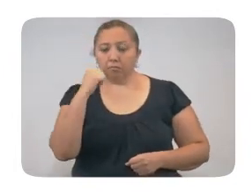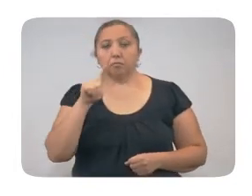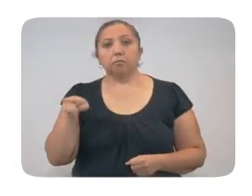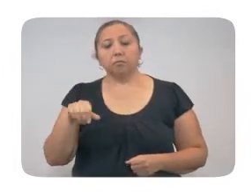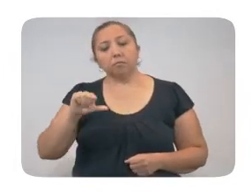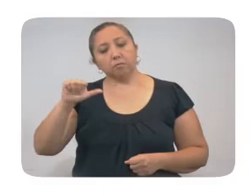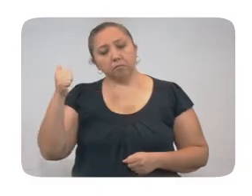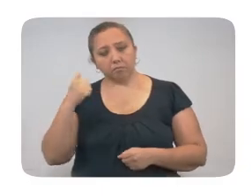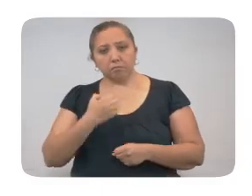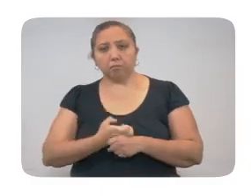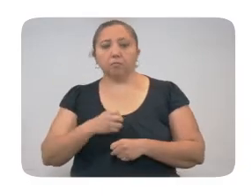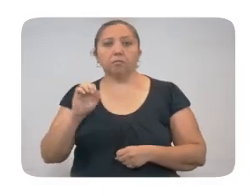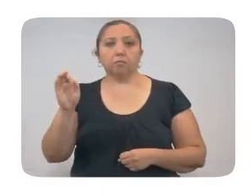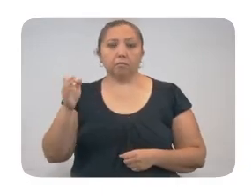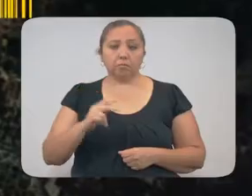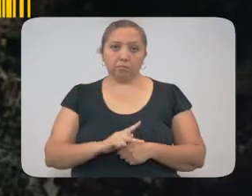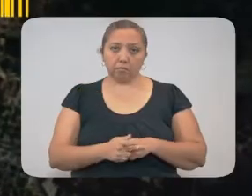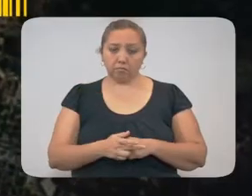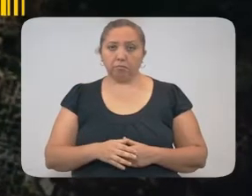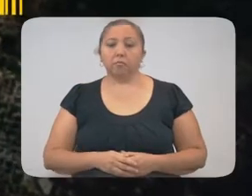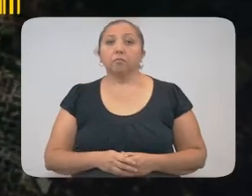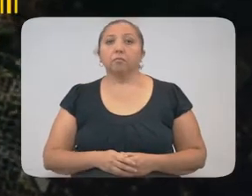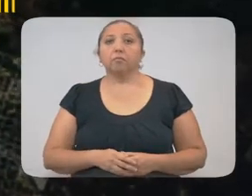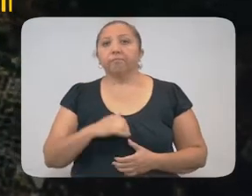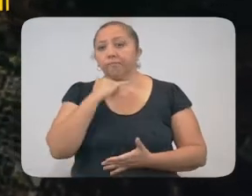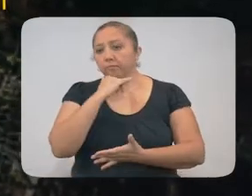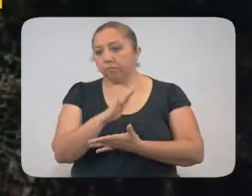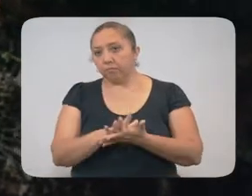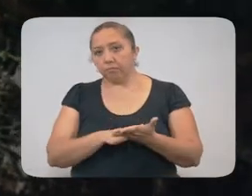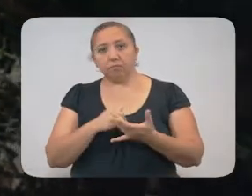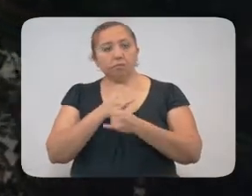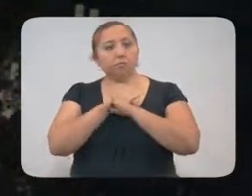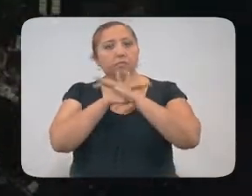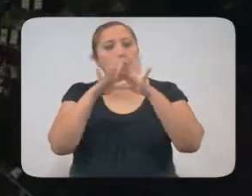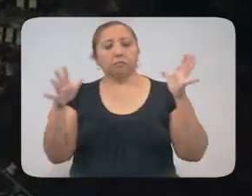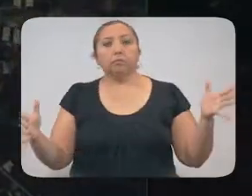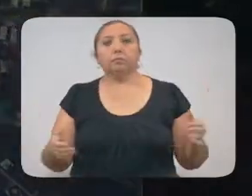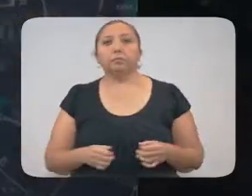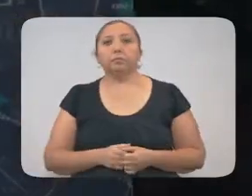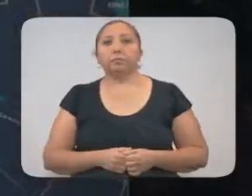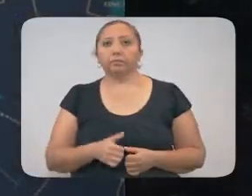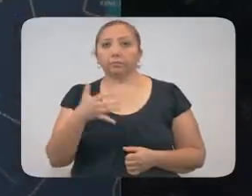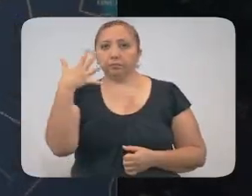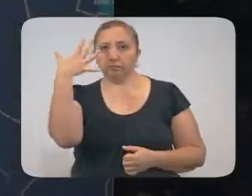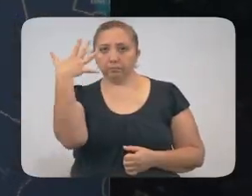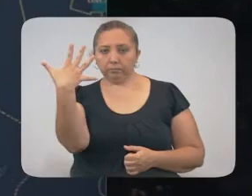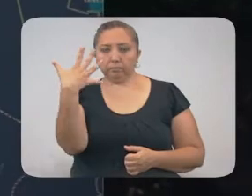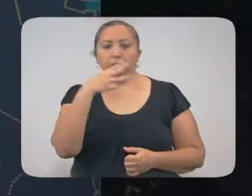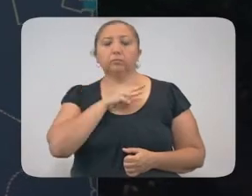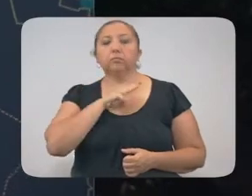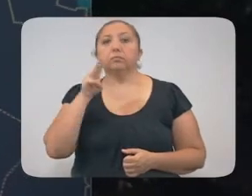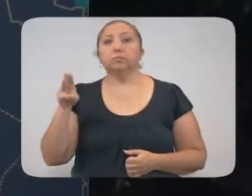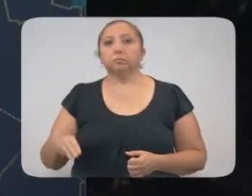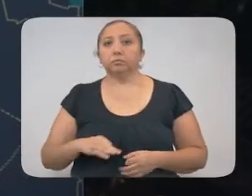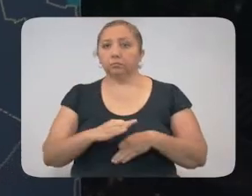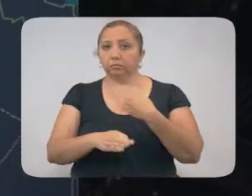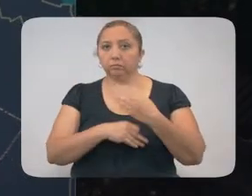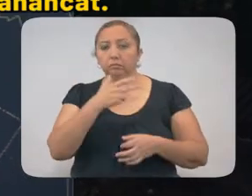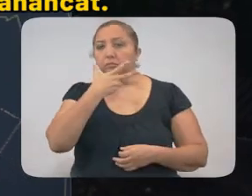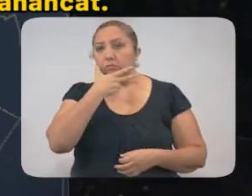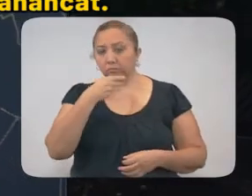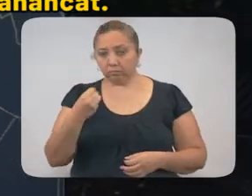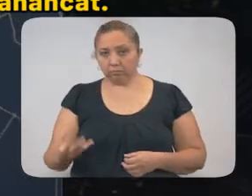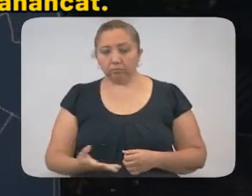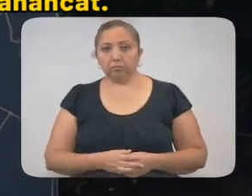son de otro país u otro estado. Lamentablemente, en este parte médico informamos de 5 fallecimientos, todos hombres.